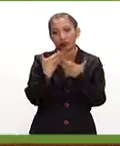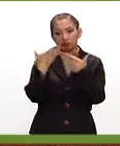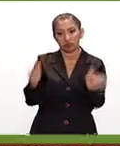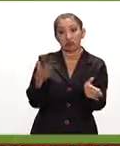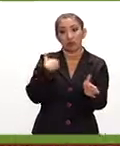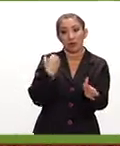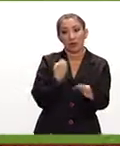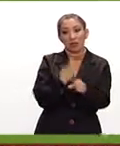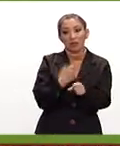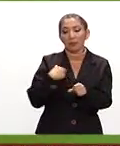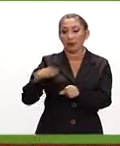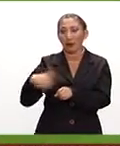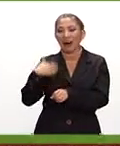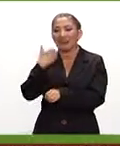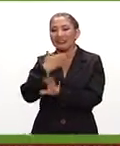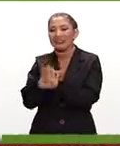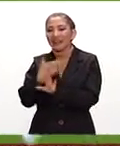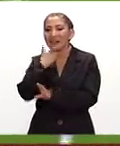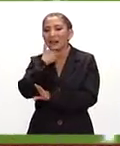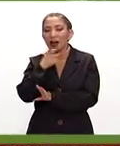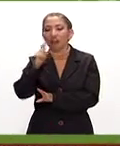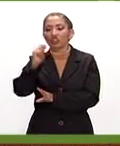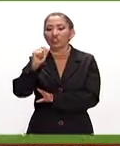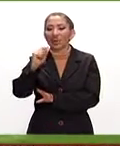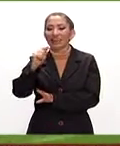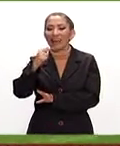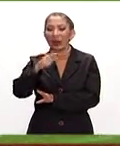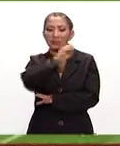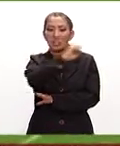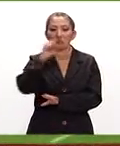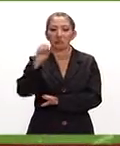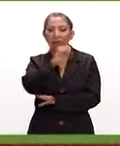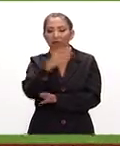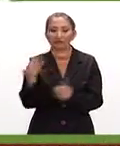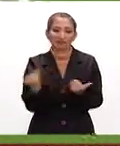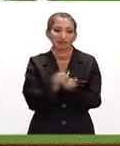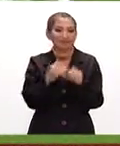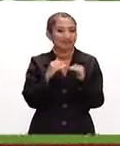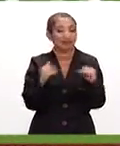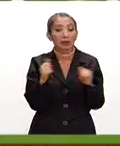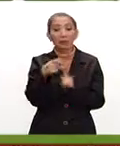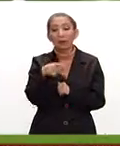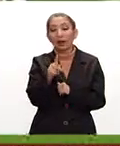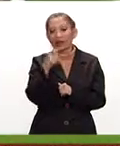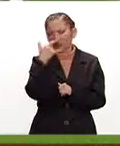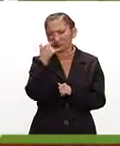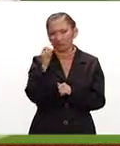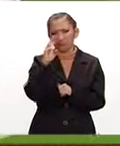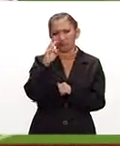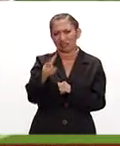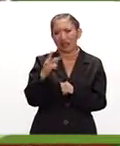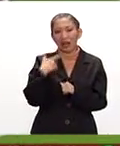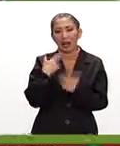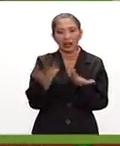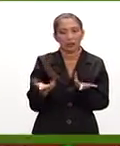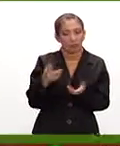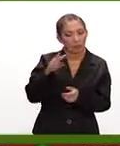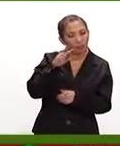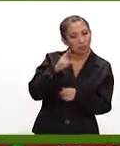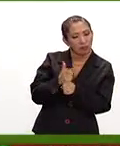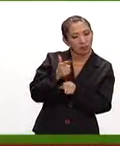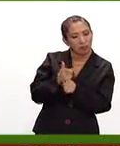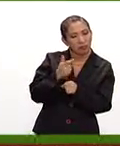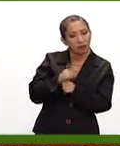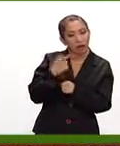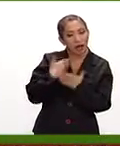claras contra el equipo inglés del Tottenham. 0 por 0 fue el marcador, pero lo curioso es que ahora sí el ojo del halcón en